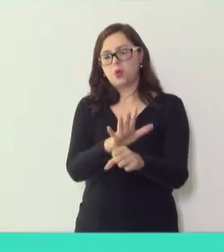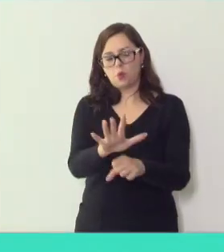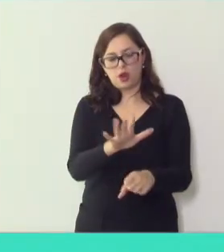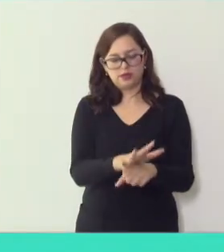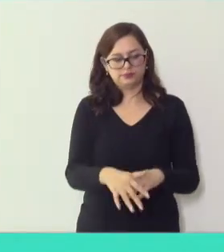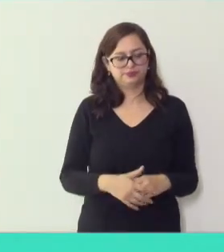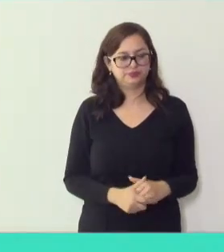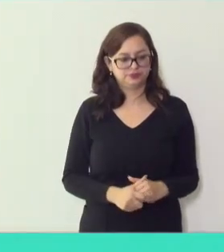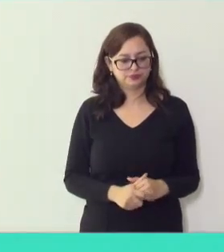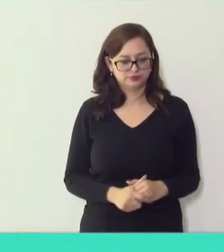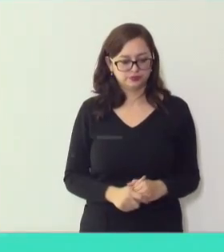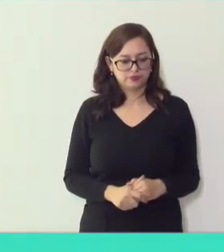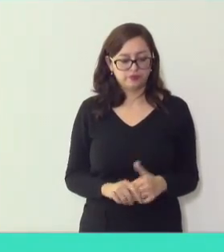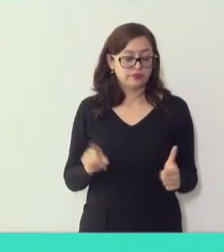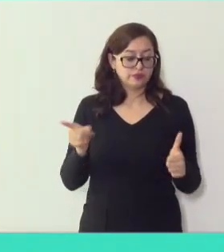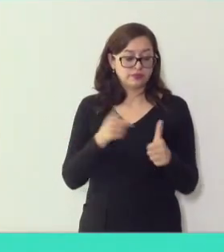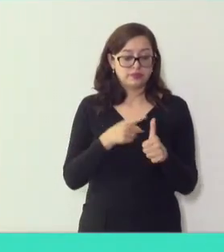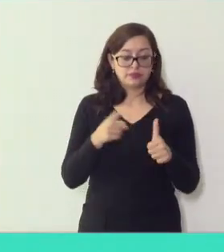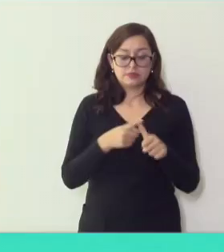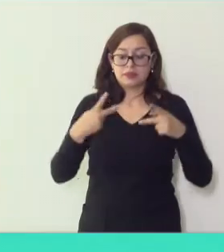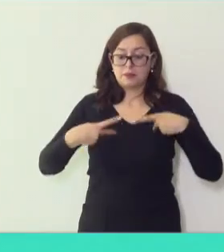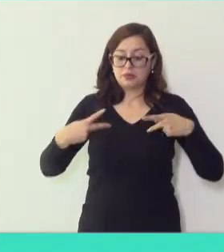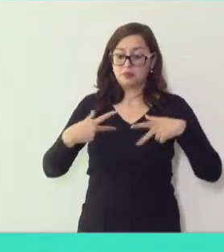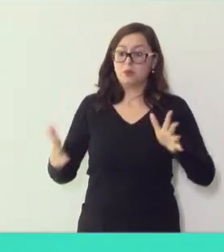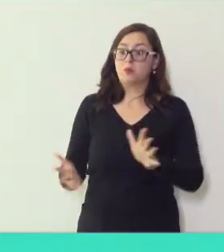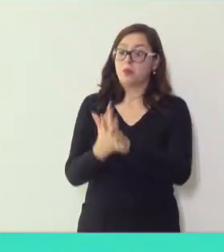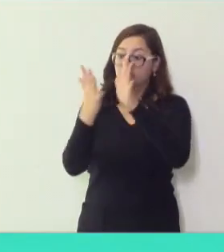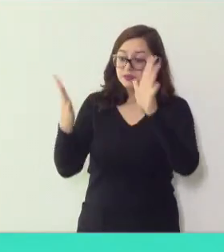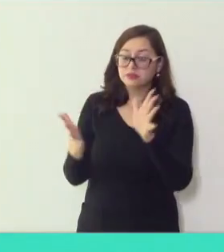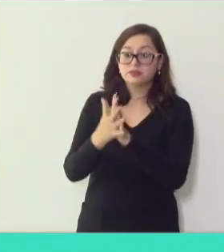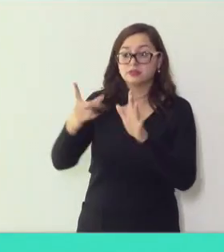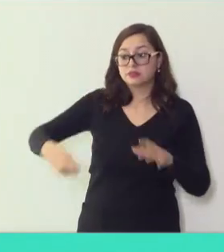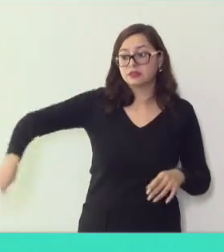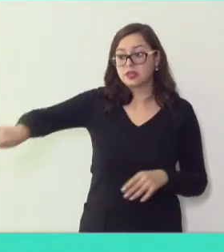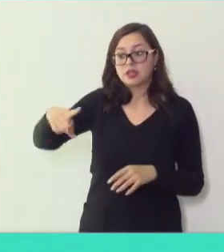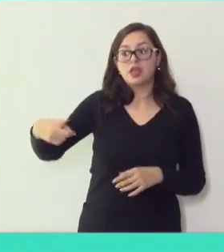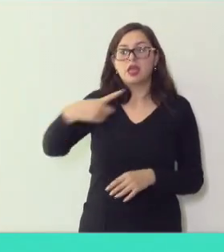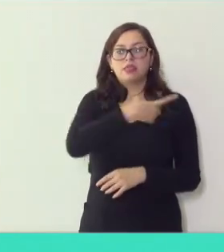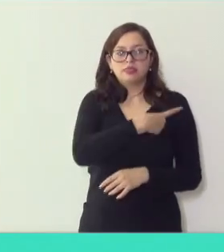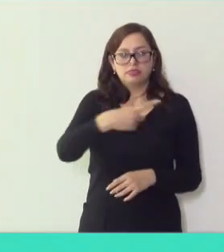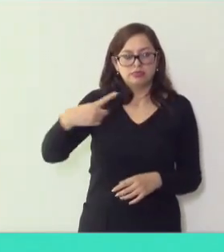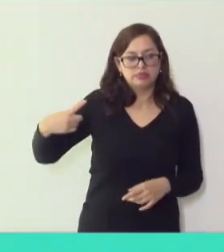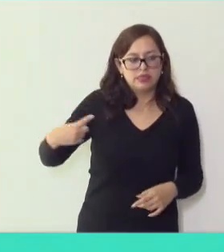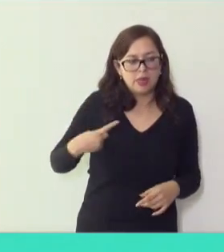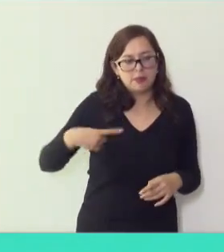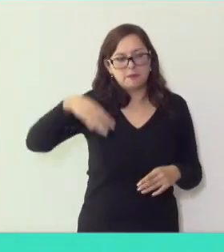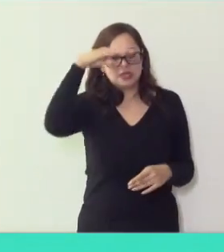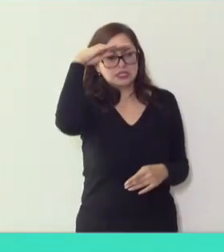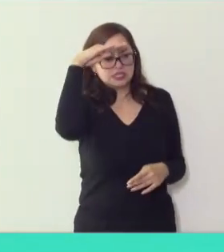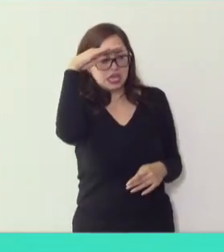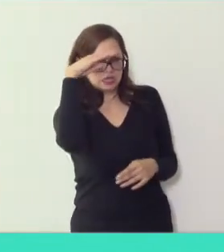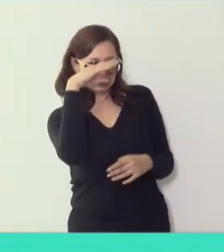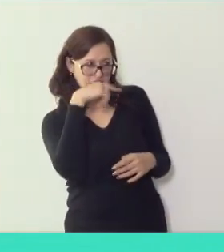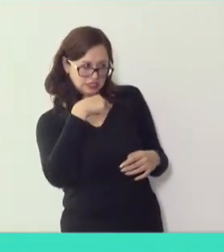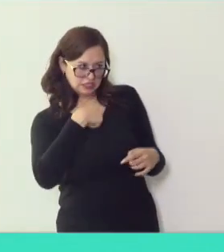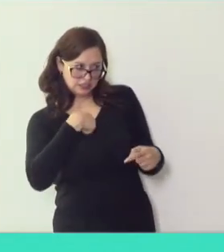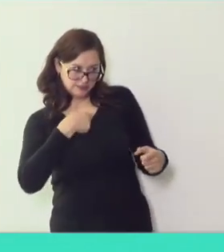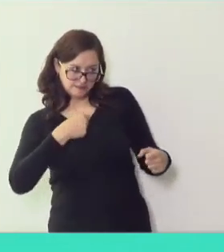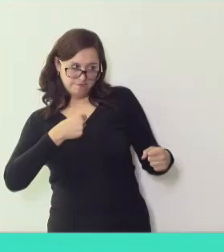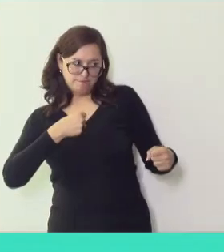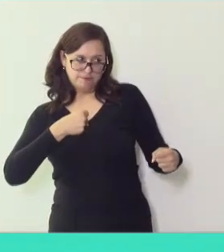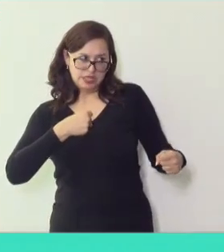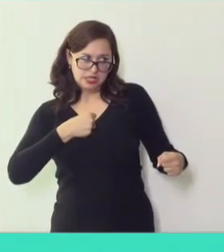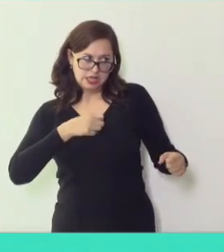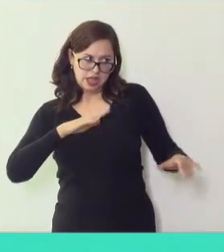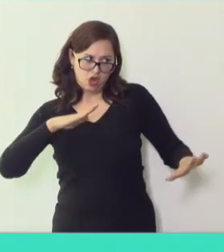Yo pienso que la participación ciudadana debe elegir, repito, muy bien sus batallas. El